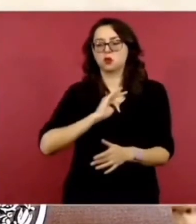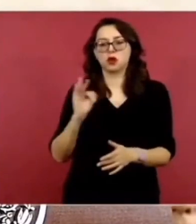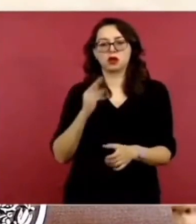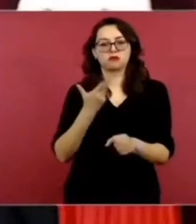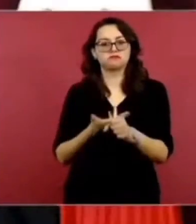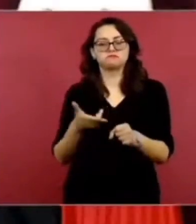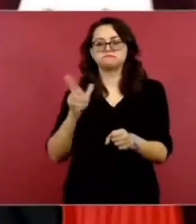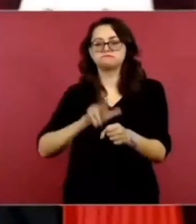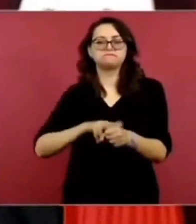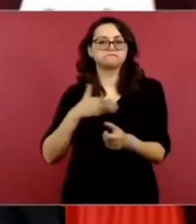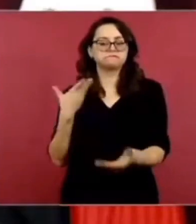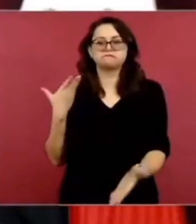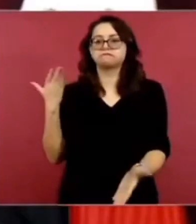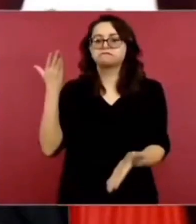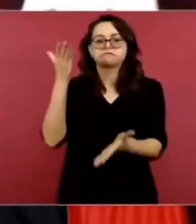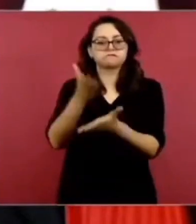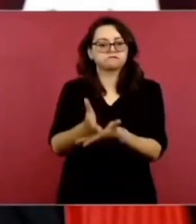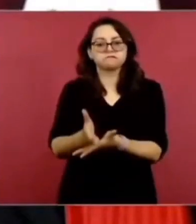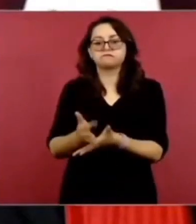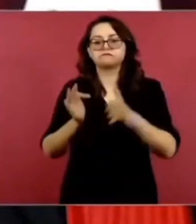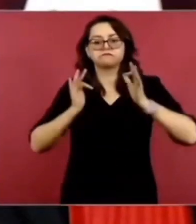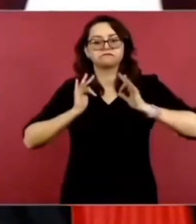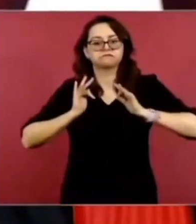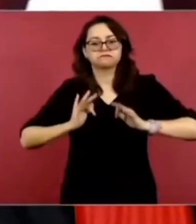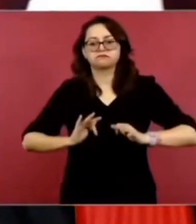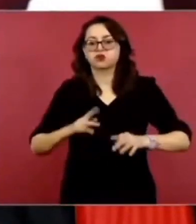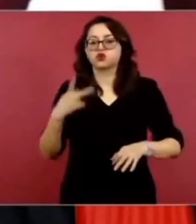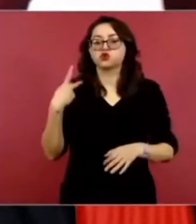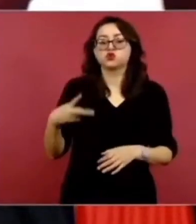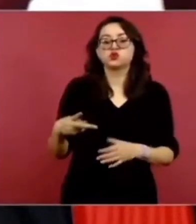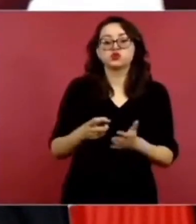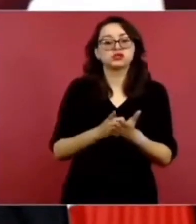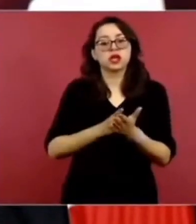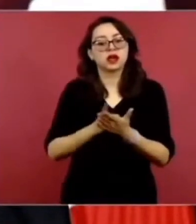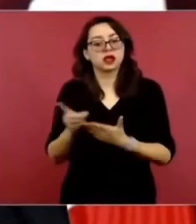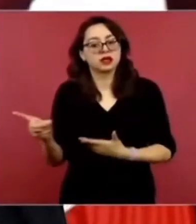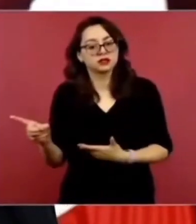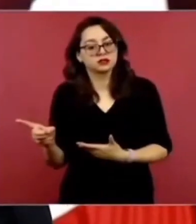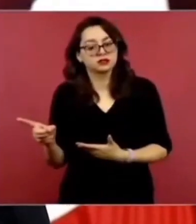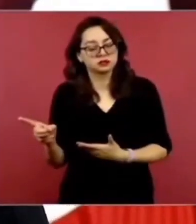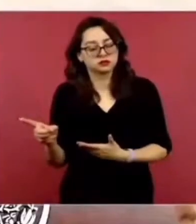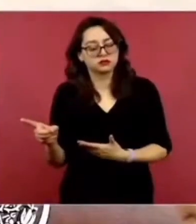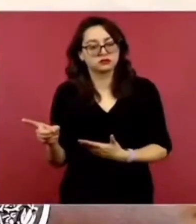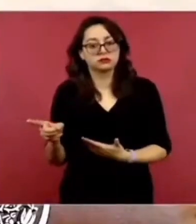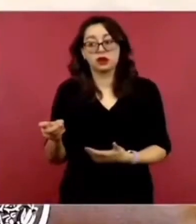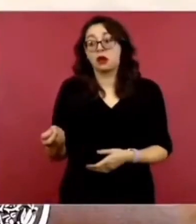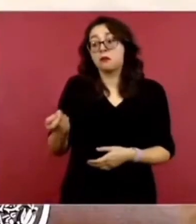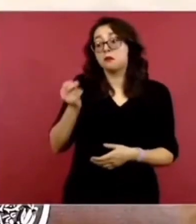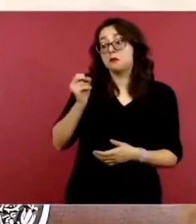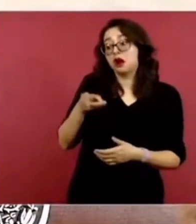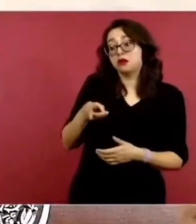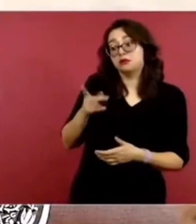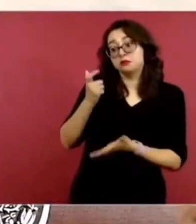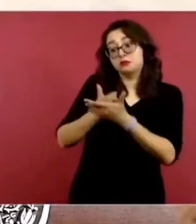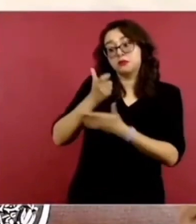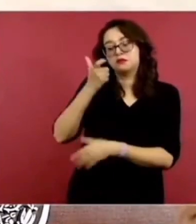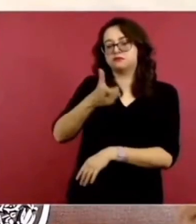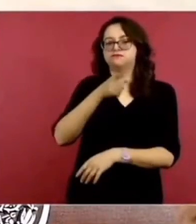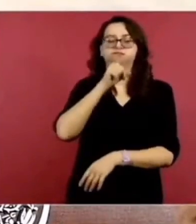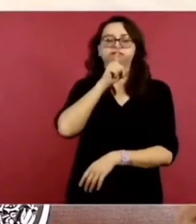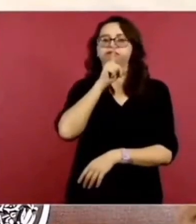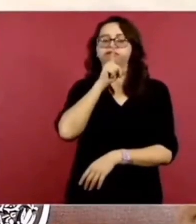que la salud no sea un privilegio, sino un derecho del pueblo.